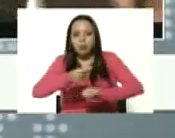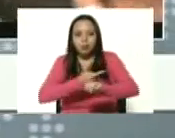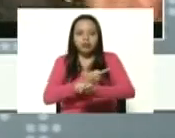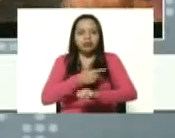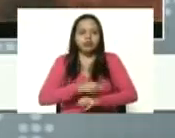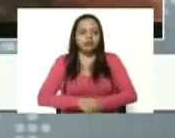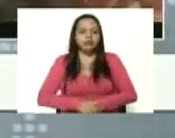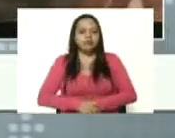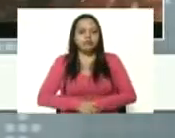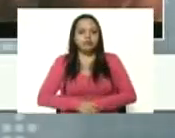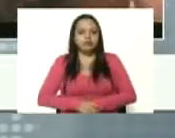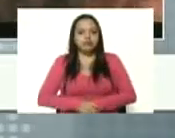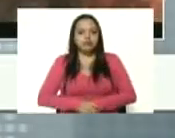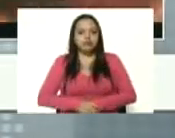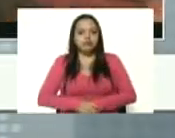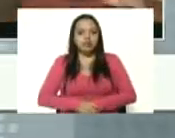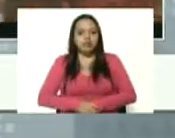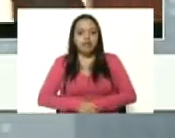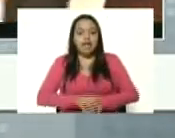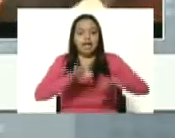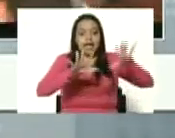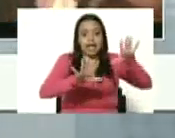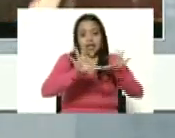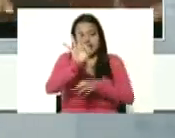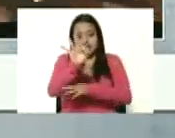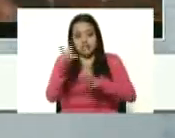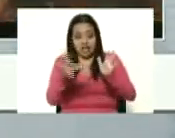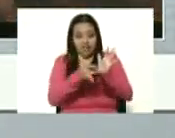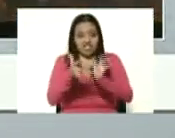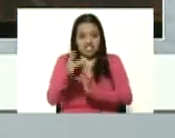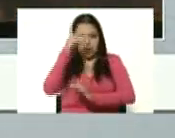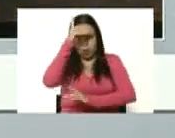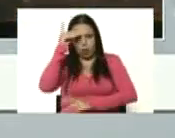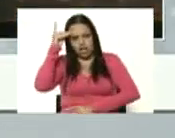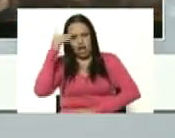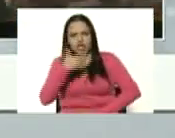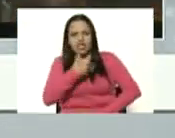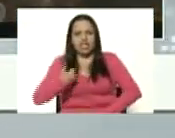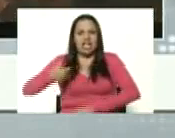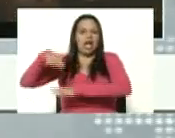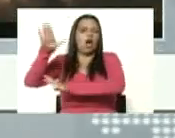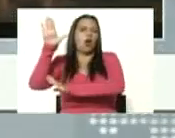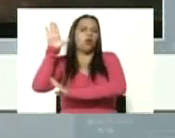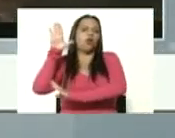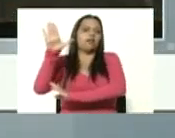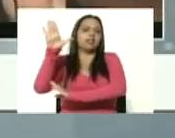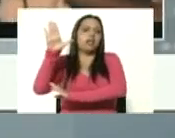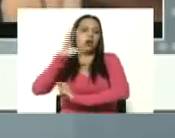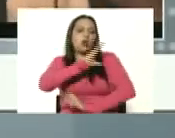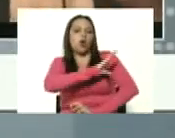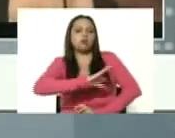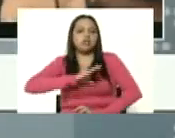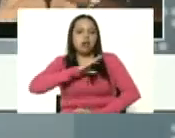ellos el 13 de abril Diosdado pretendían juramentar un consejo de ministros